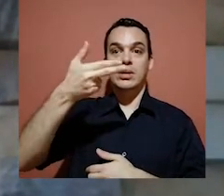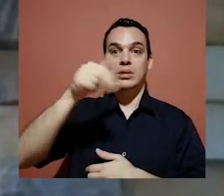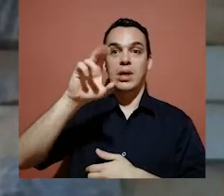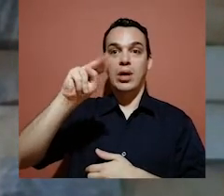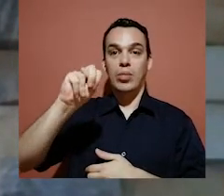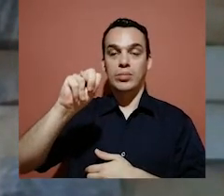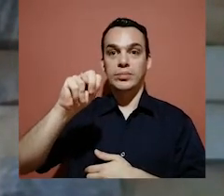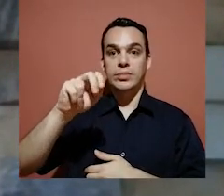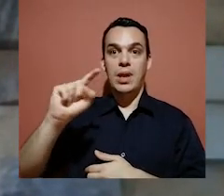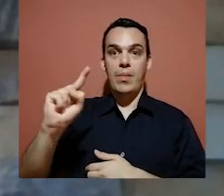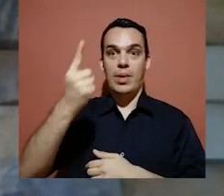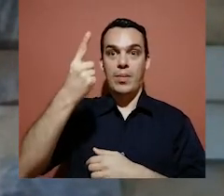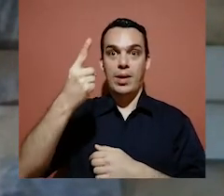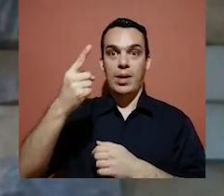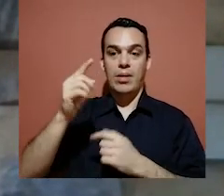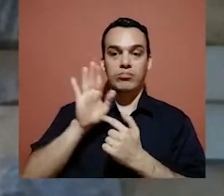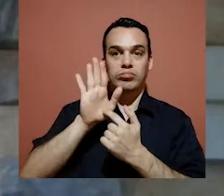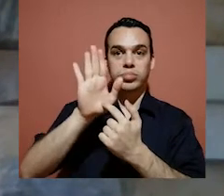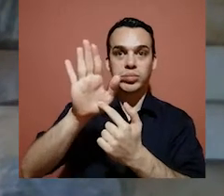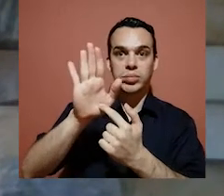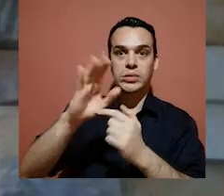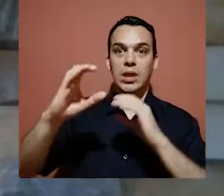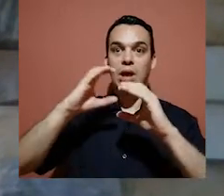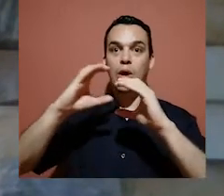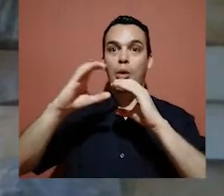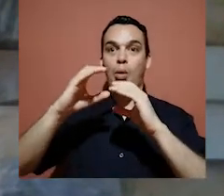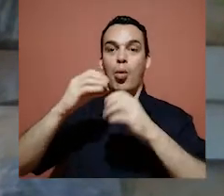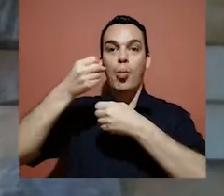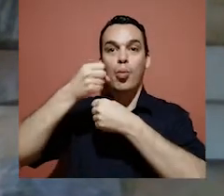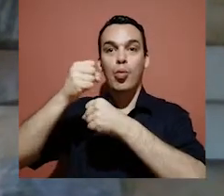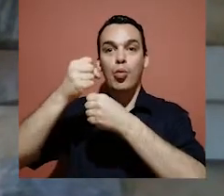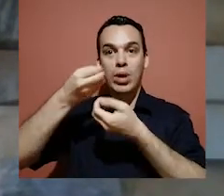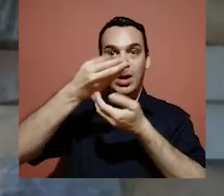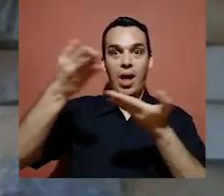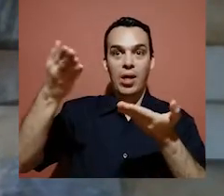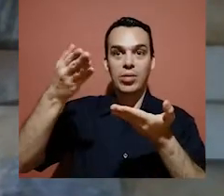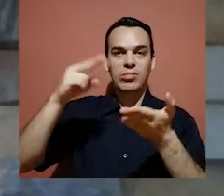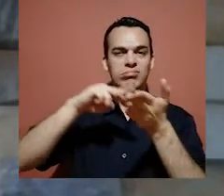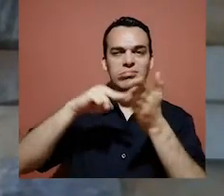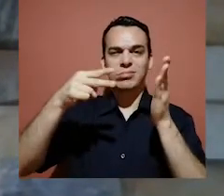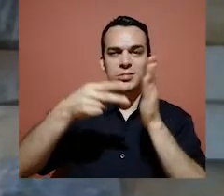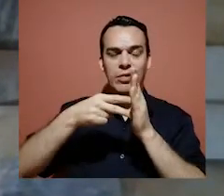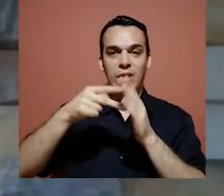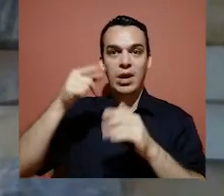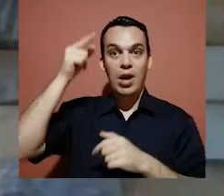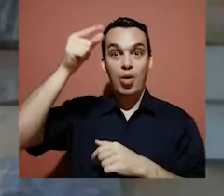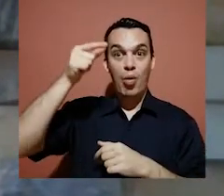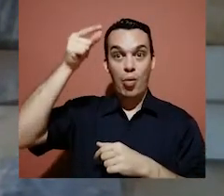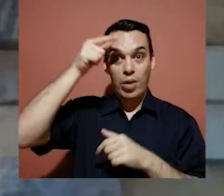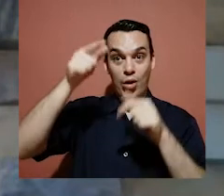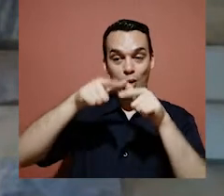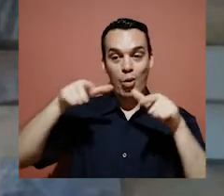en la primera entrega de Comunicados. Comunicados es un medio de comunicación del gobierno local de Heredia que busca